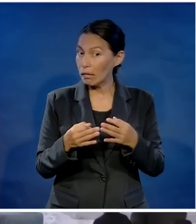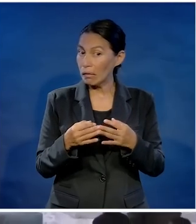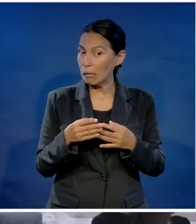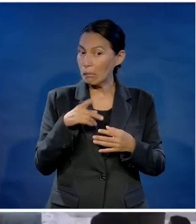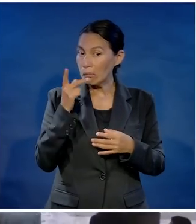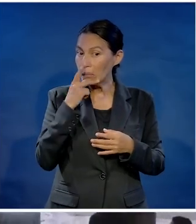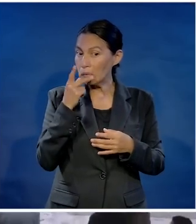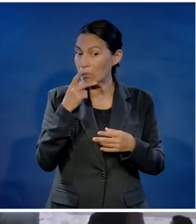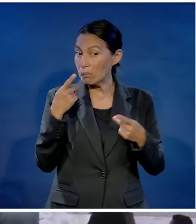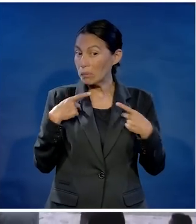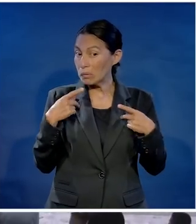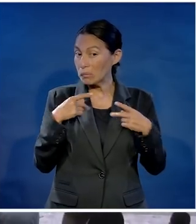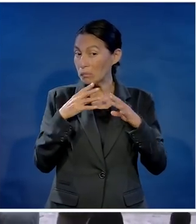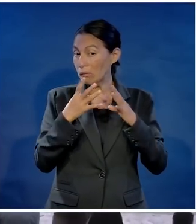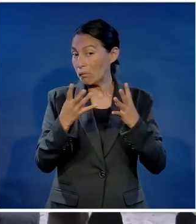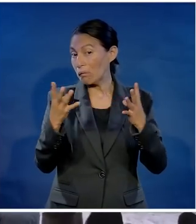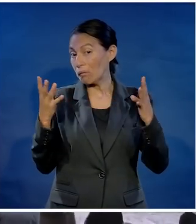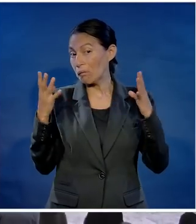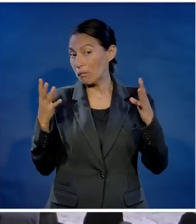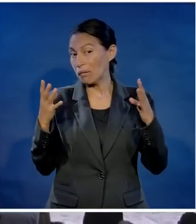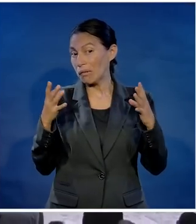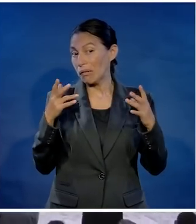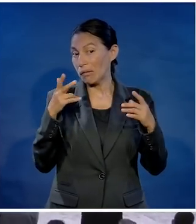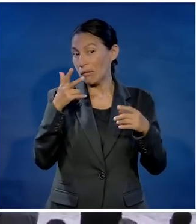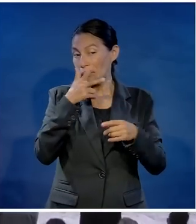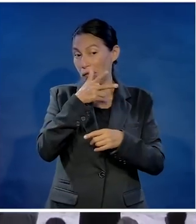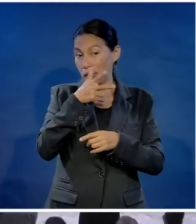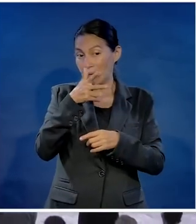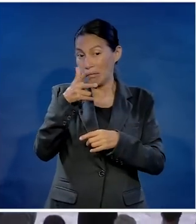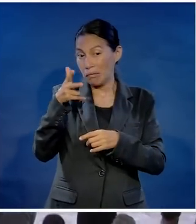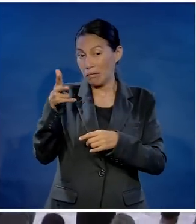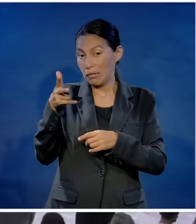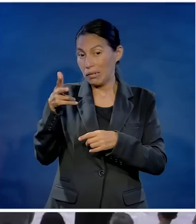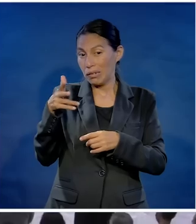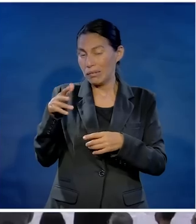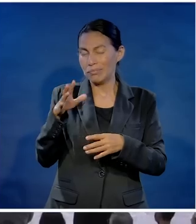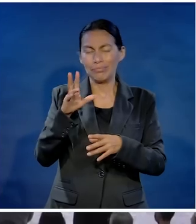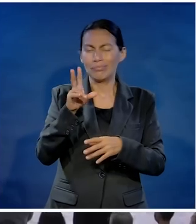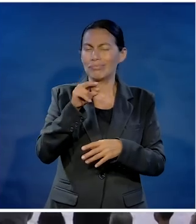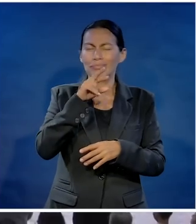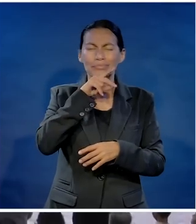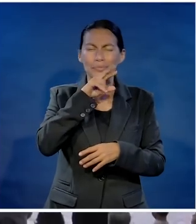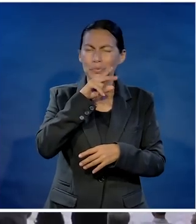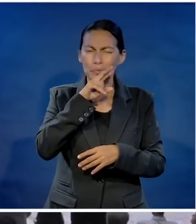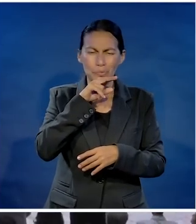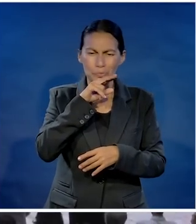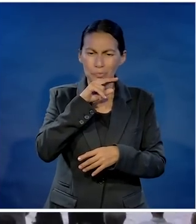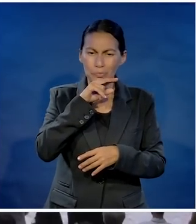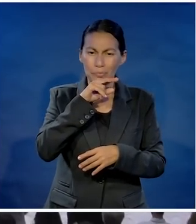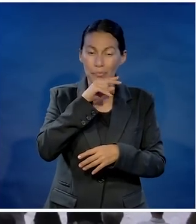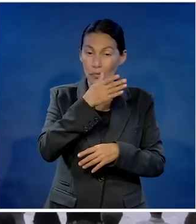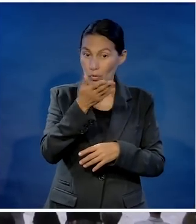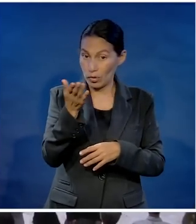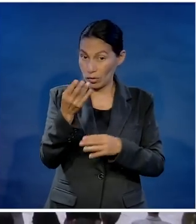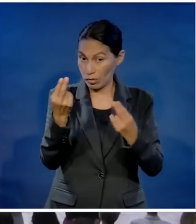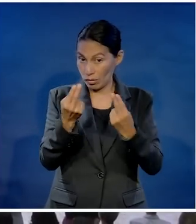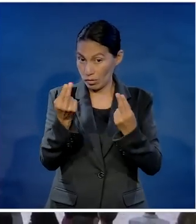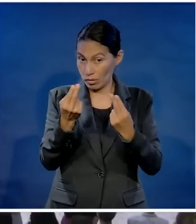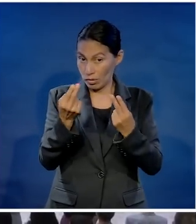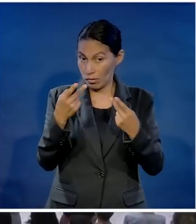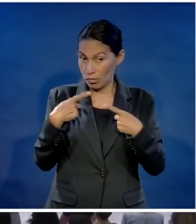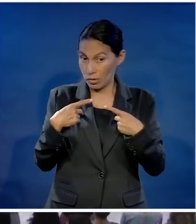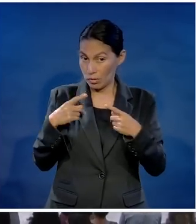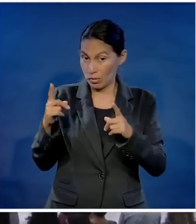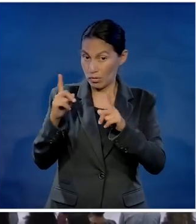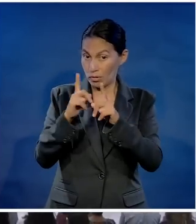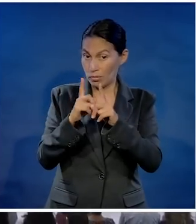oiga pastor pero hay mucha gente y hay un montón de cámaras olvídese nadie de los que está aquí va a estar con